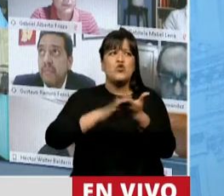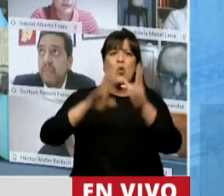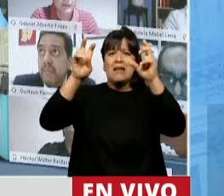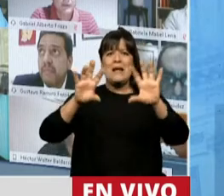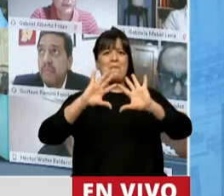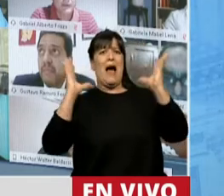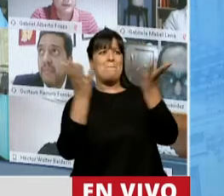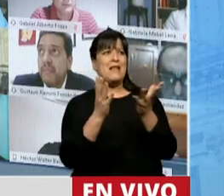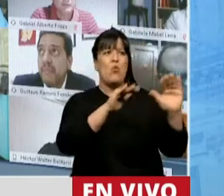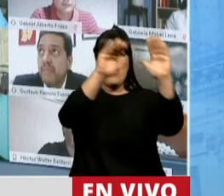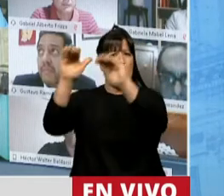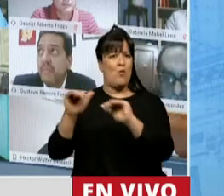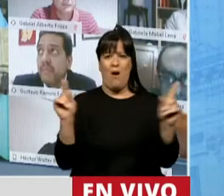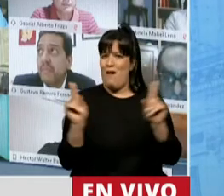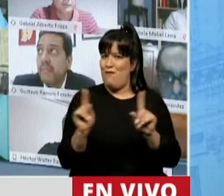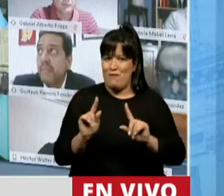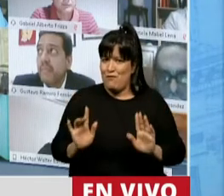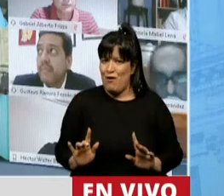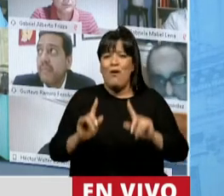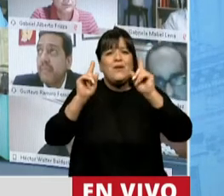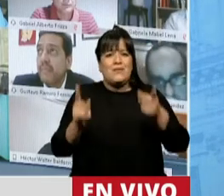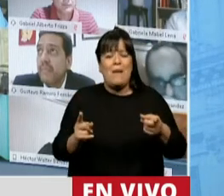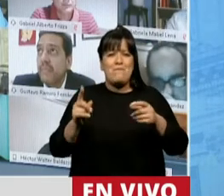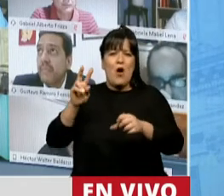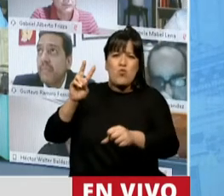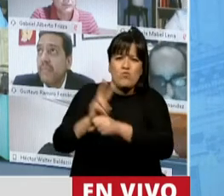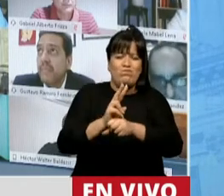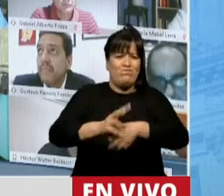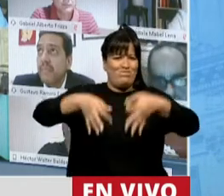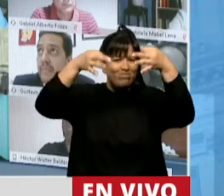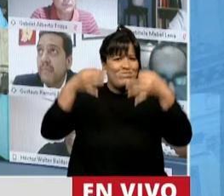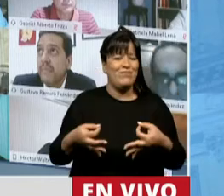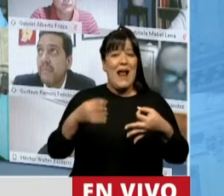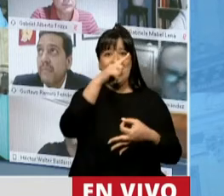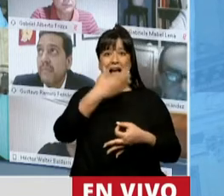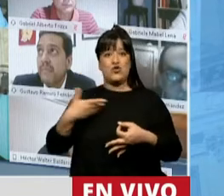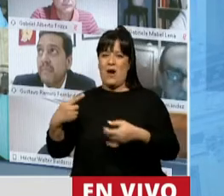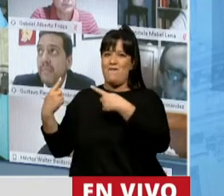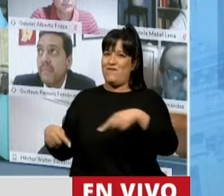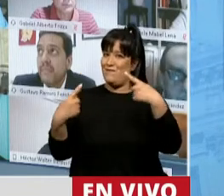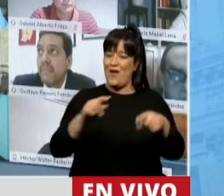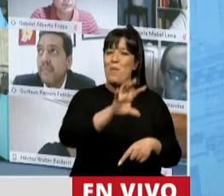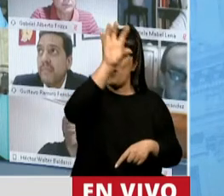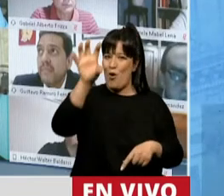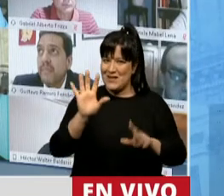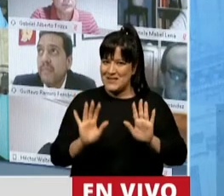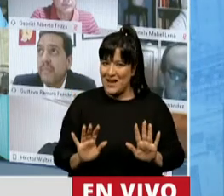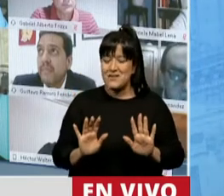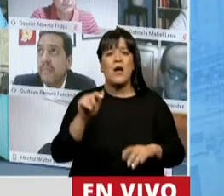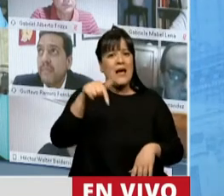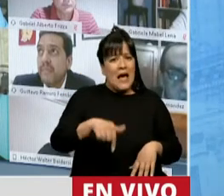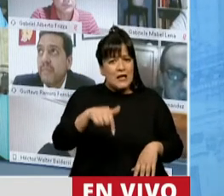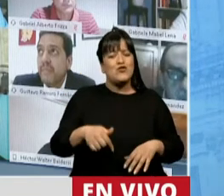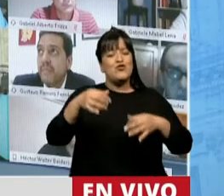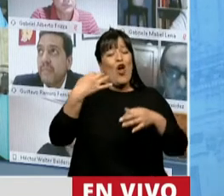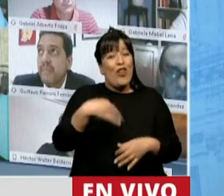de la misma manera que se cuenta y con los mismos niveles de protección que se cuentan a nivel nacional. Y esta tiene que ser una verdadera